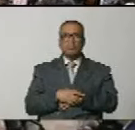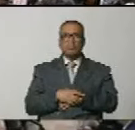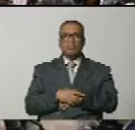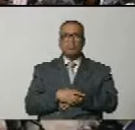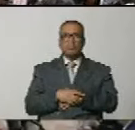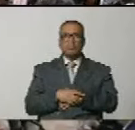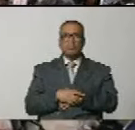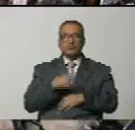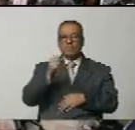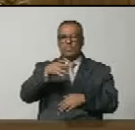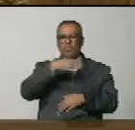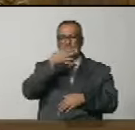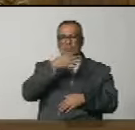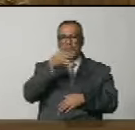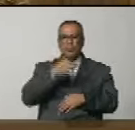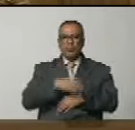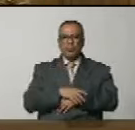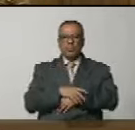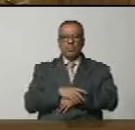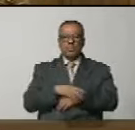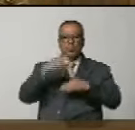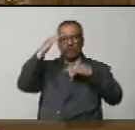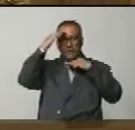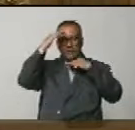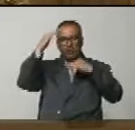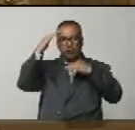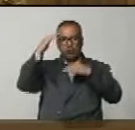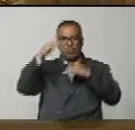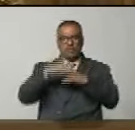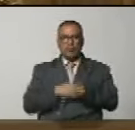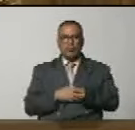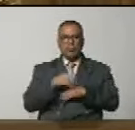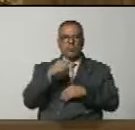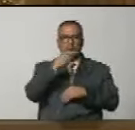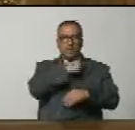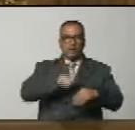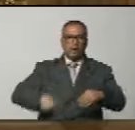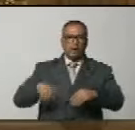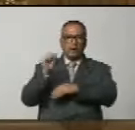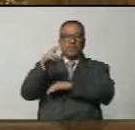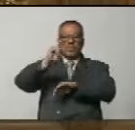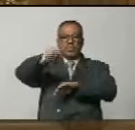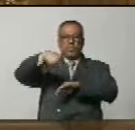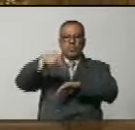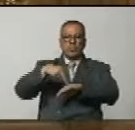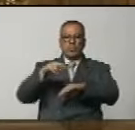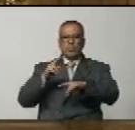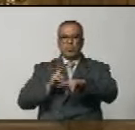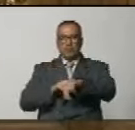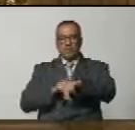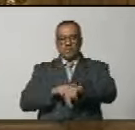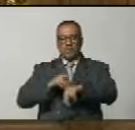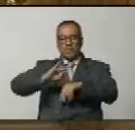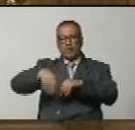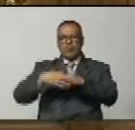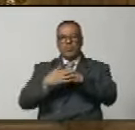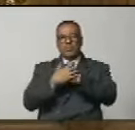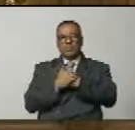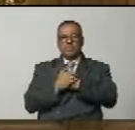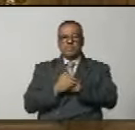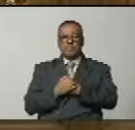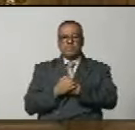Muy buenas tardes. Saludos cordiales al Presidente de la Asamblea Nacional, Doctor Jorge Rodríguez,